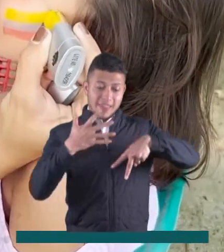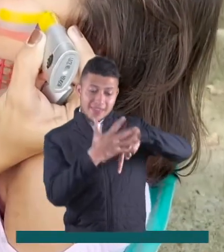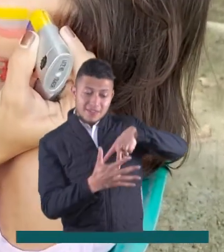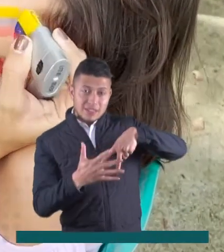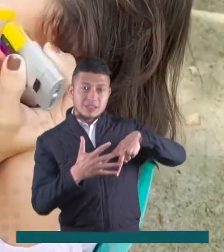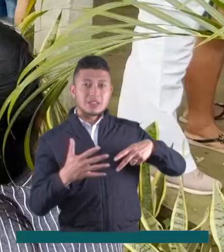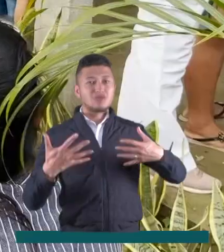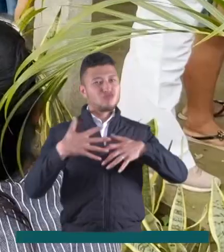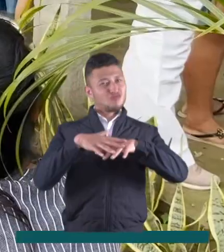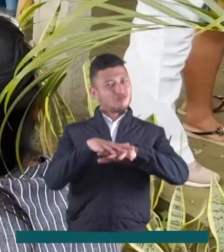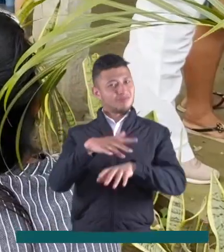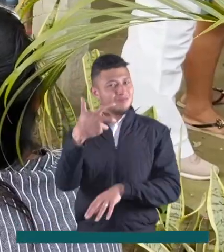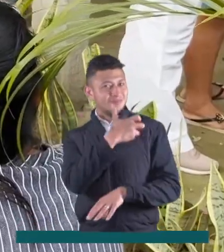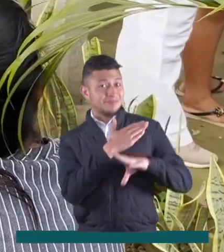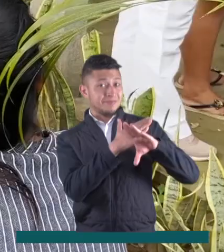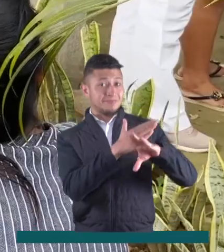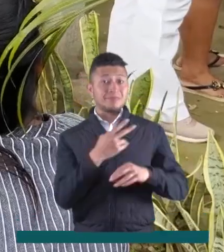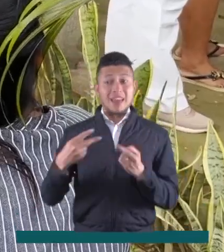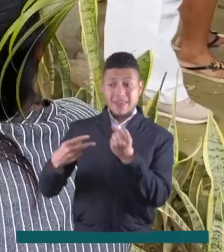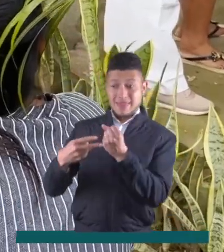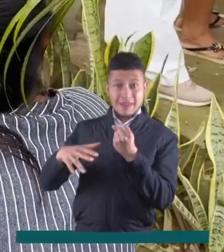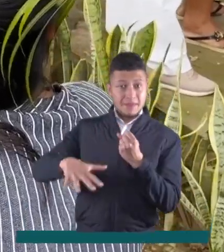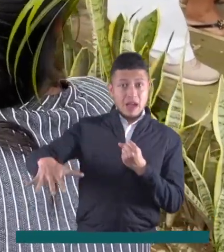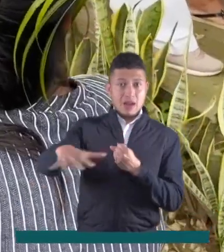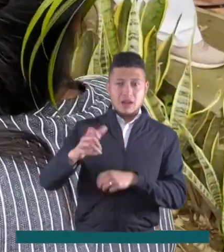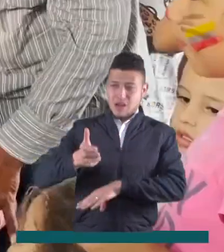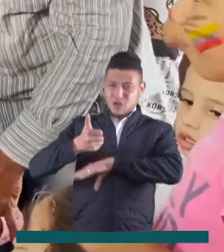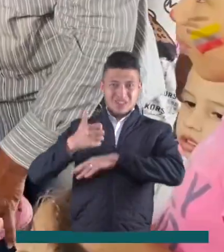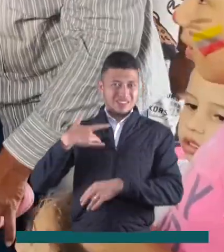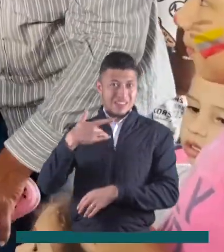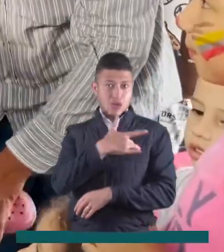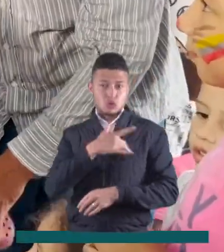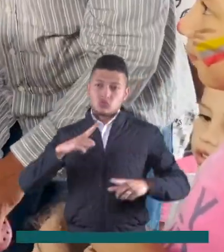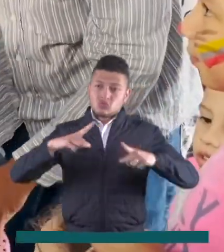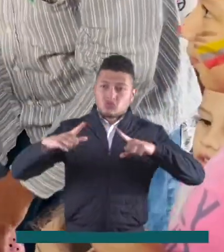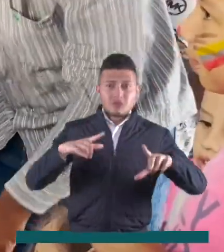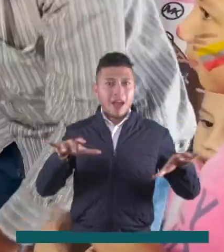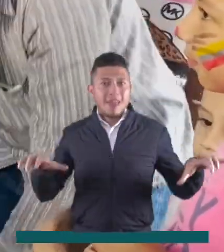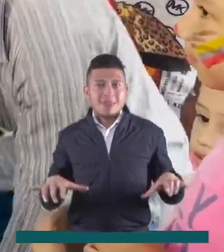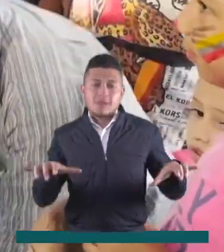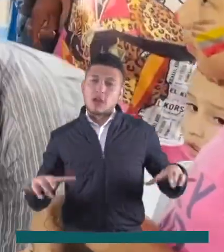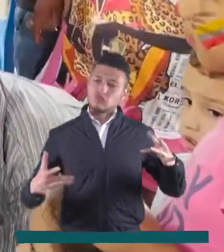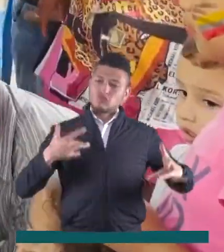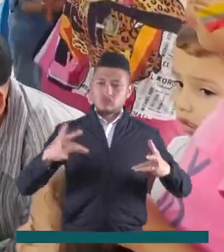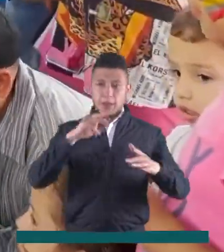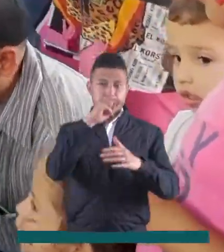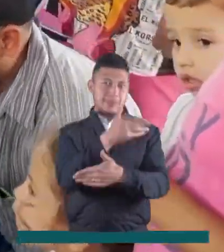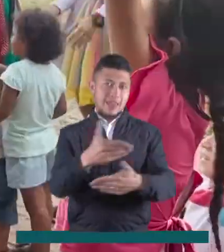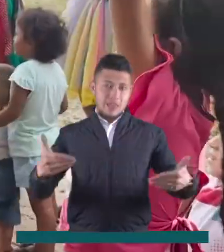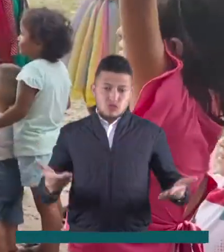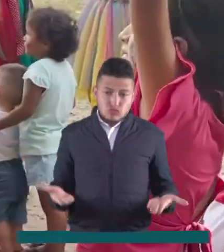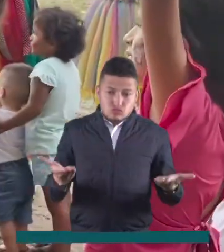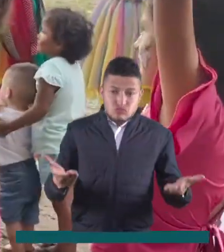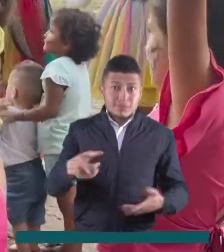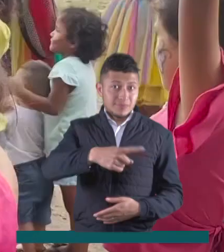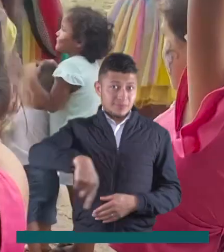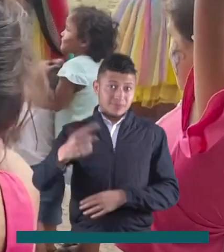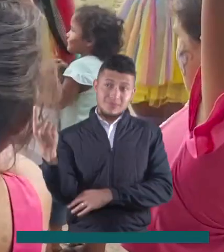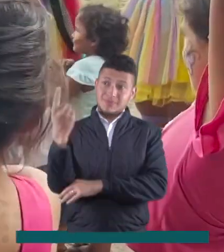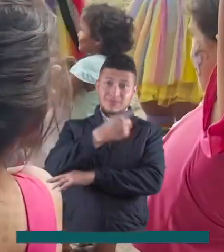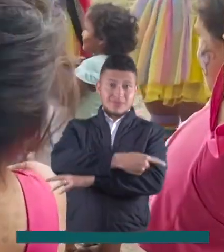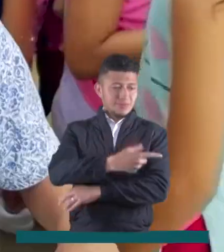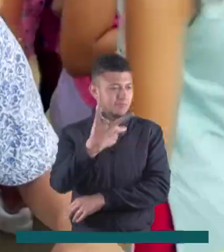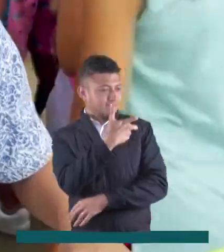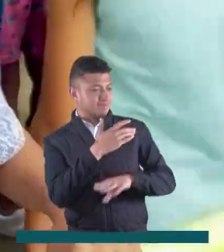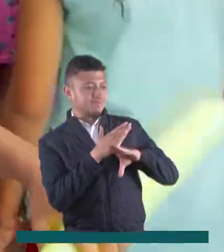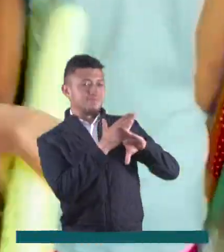Disfraces y vacunas. En algunas zonas de Neiva, las autoridades de salud lideran actividades recreativas para los niños, acompañadas de jornadas de